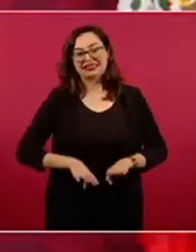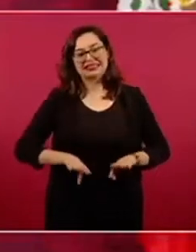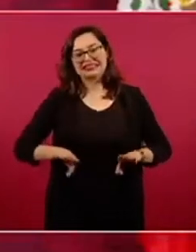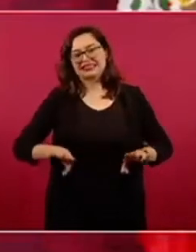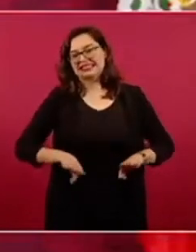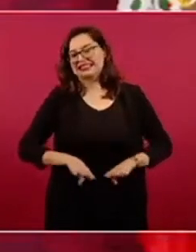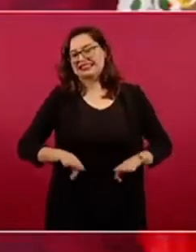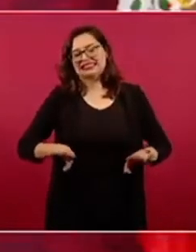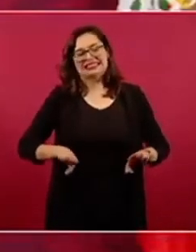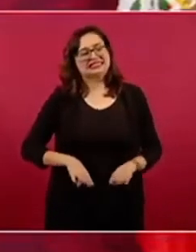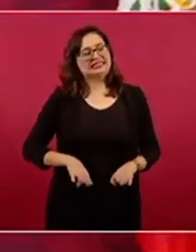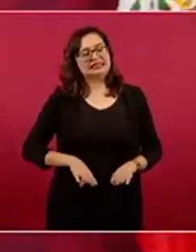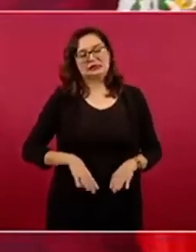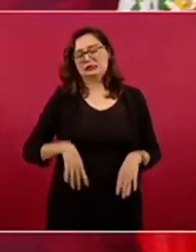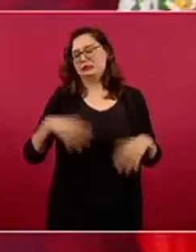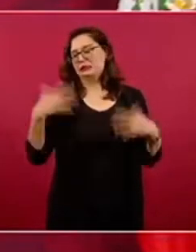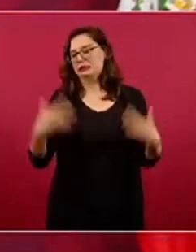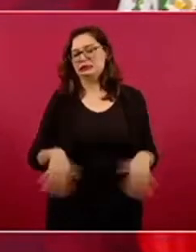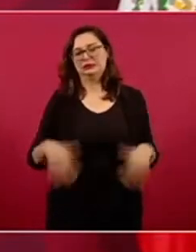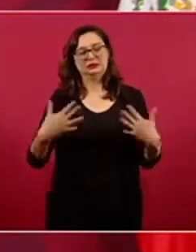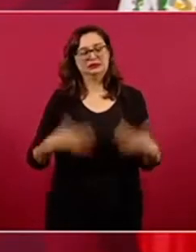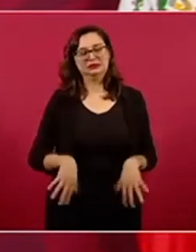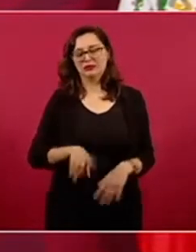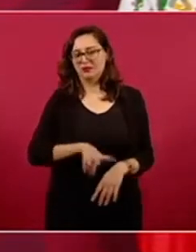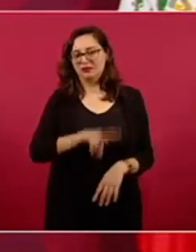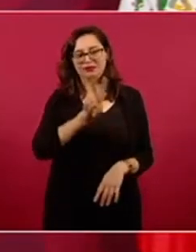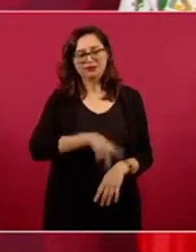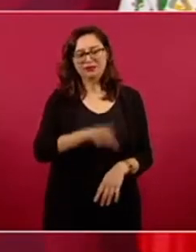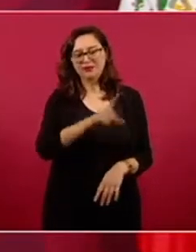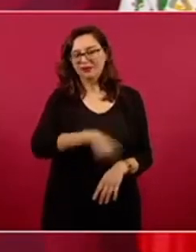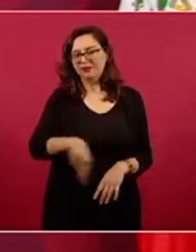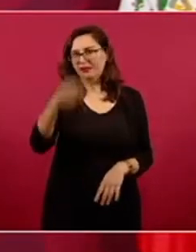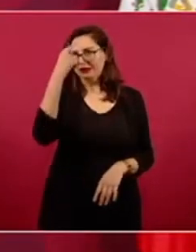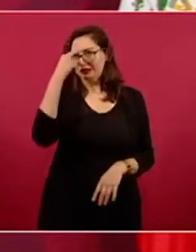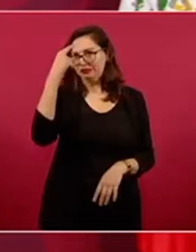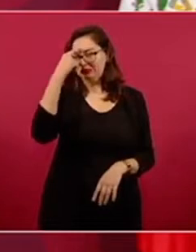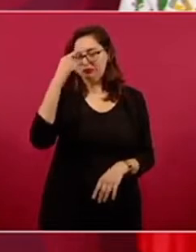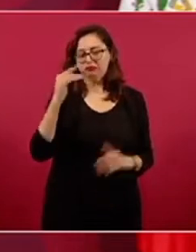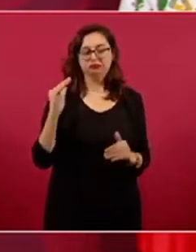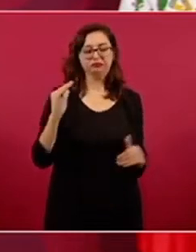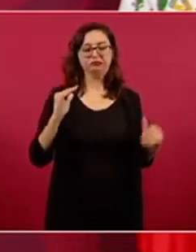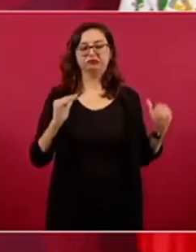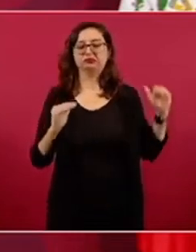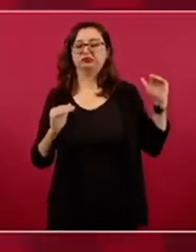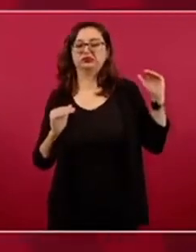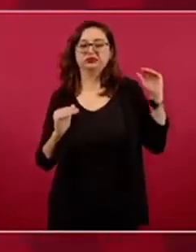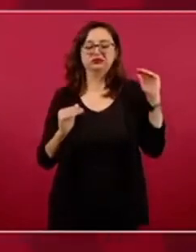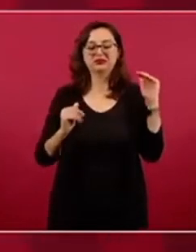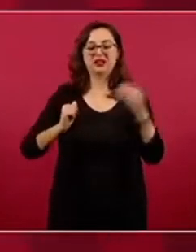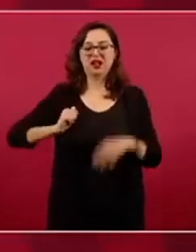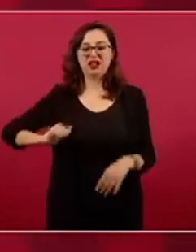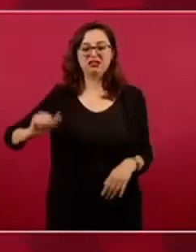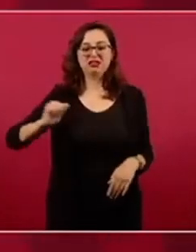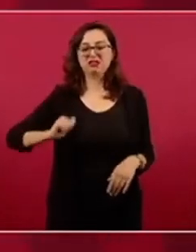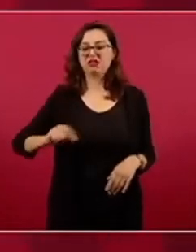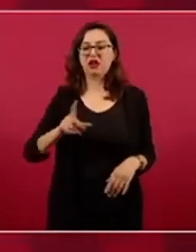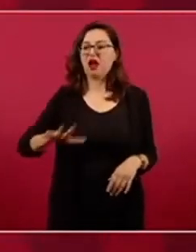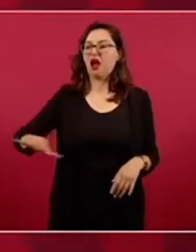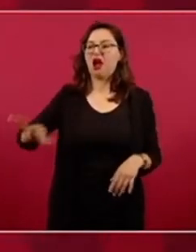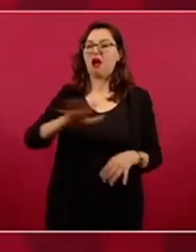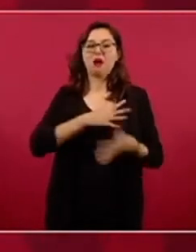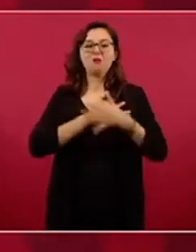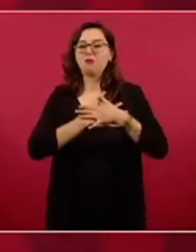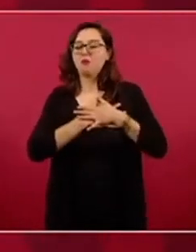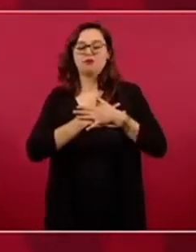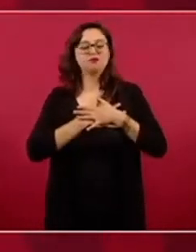retrógrada, no le tiene amor al pueblo,